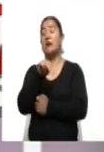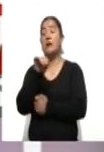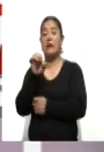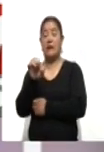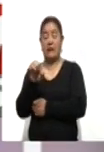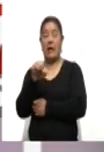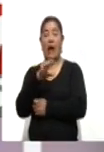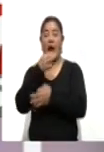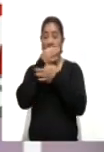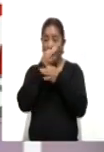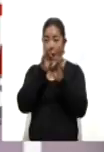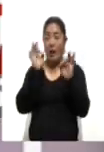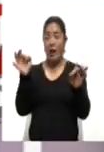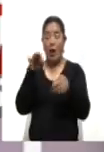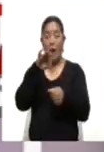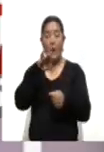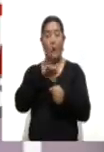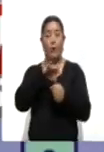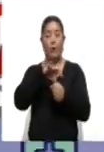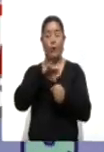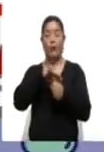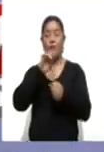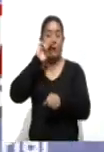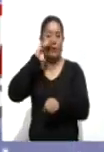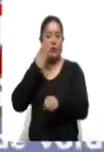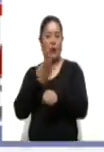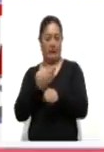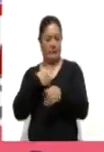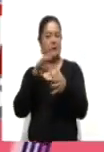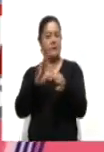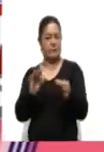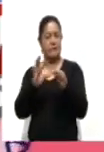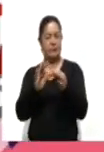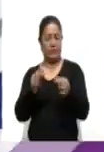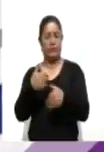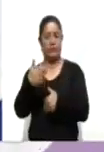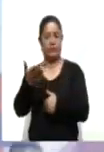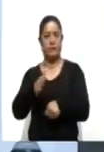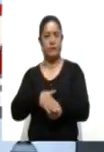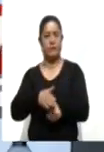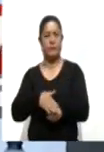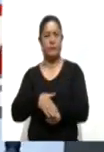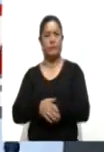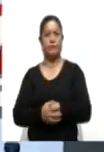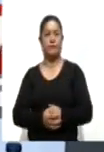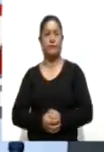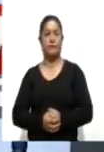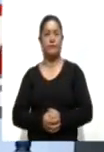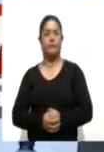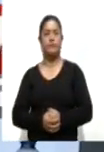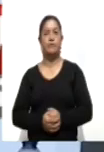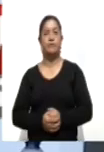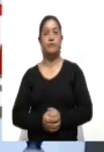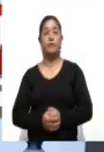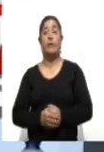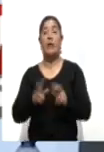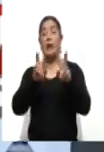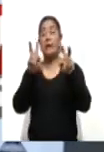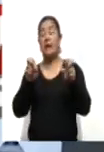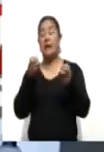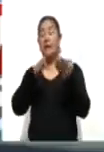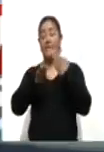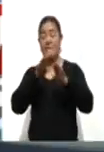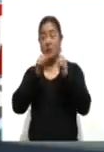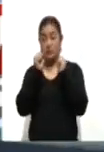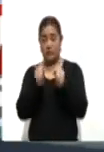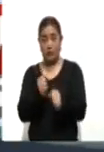el decálogo del voto responsable. Le diremos de qué se trata en unos instantes más. En códigos de bioseguridad ante el